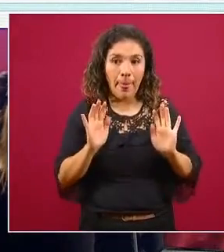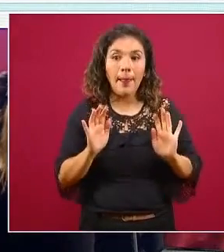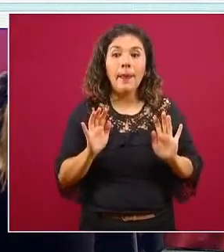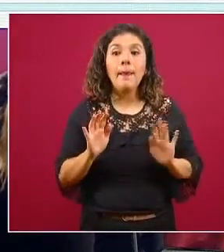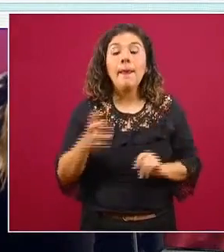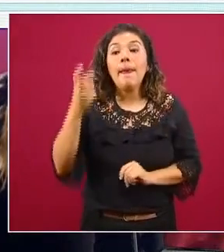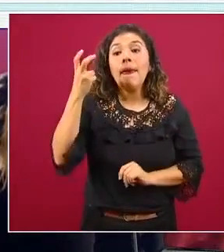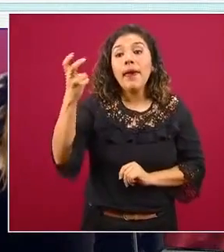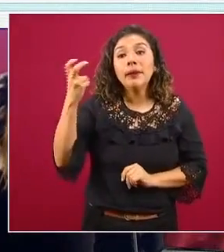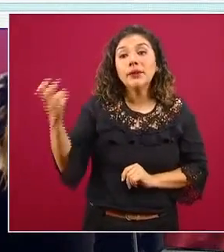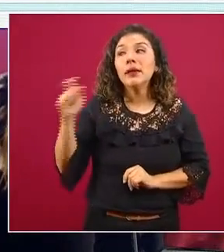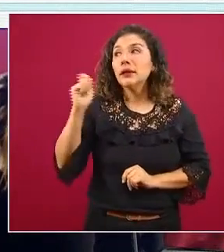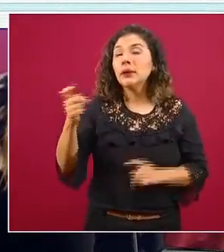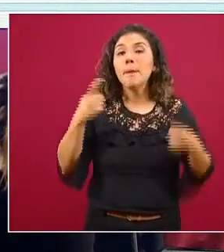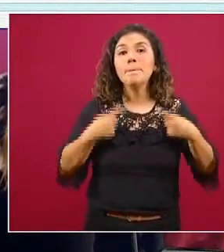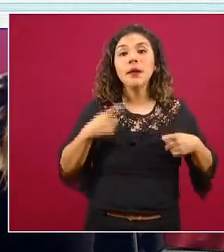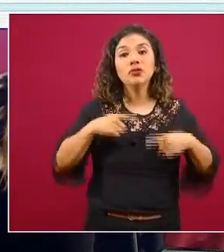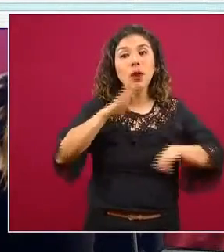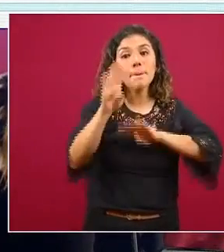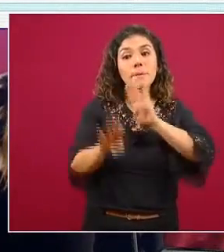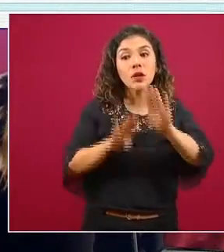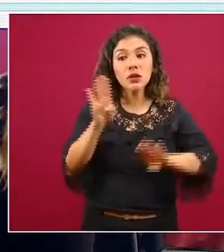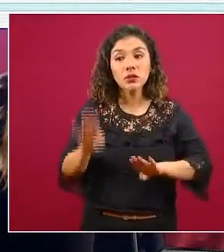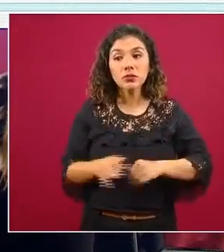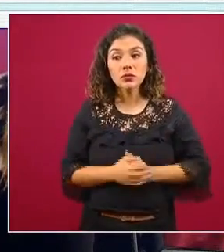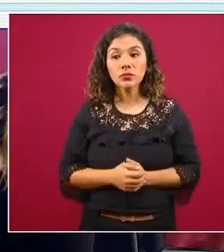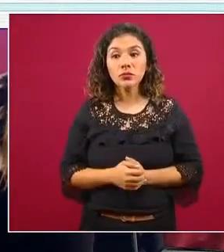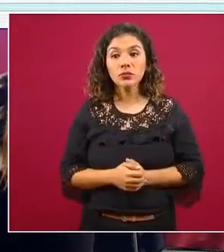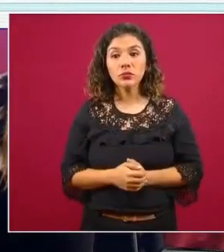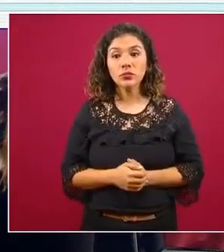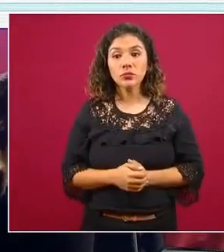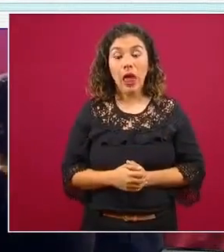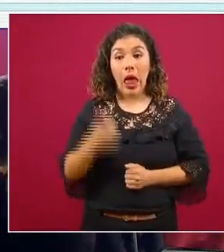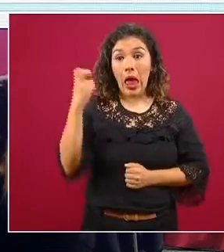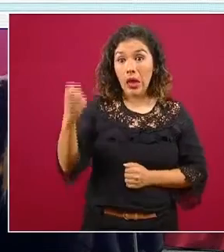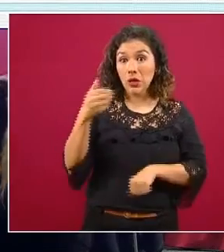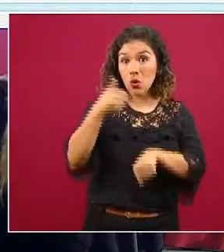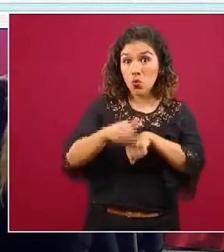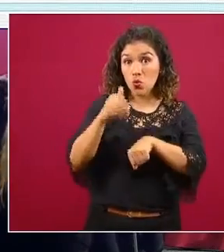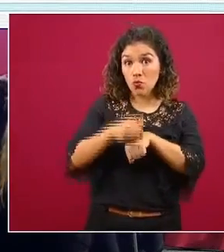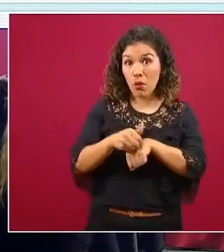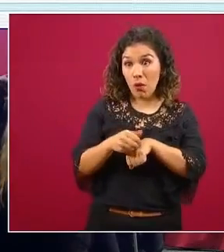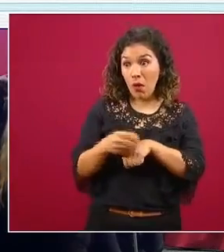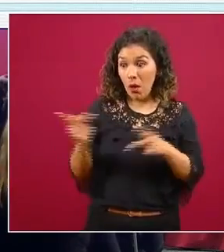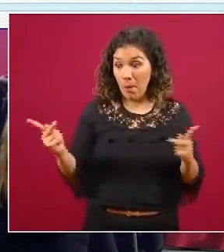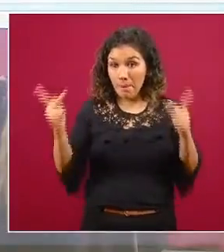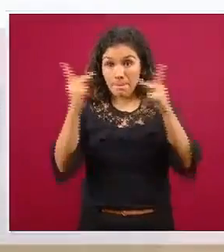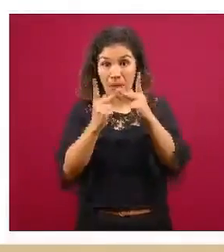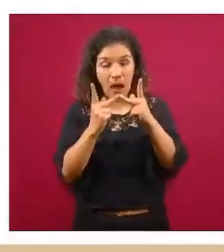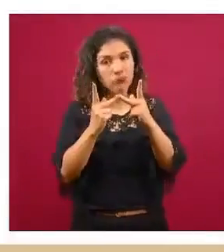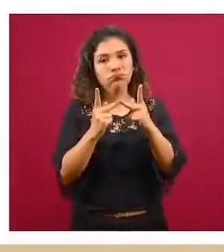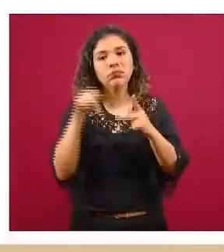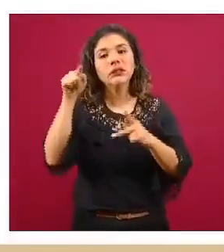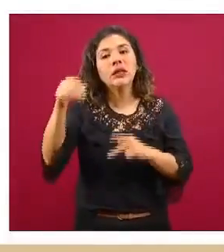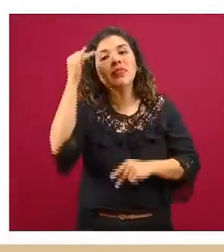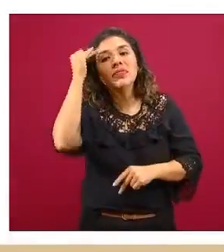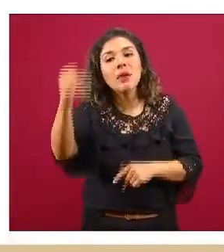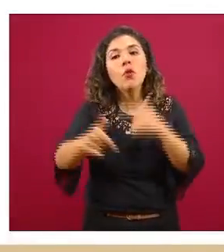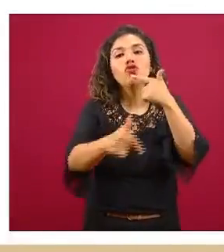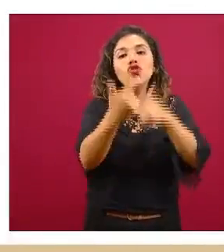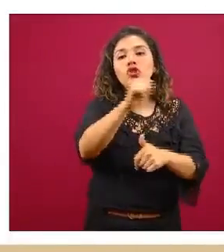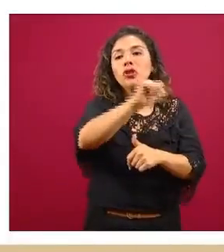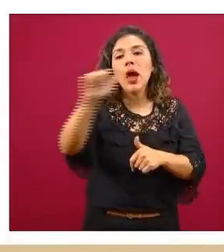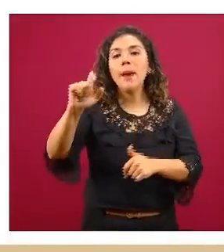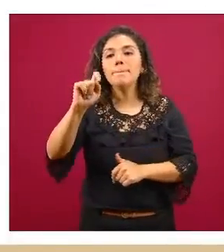y estas son las defunciones en ese digo no comparen este número con lo que hemos dicho porque esto es un periodo de la